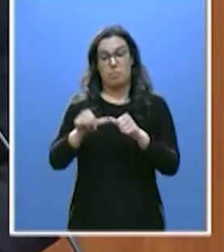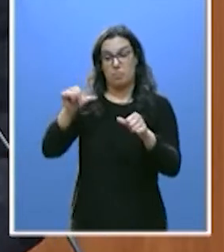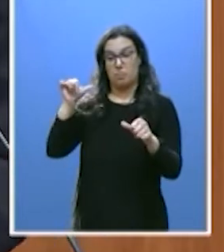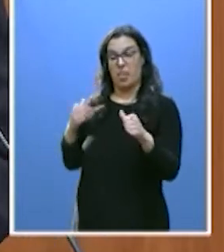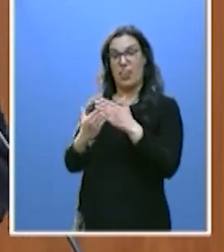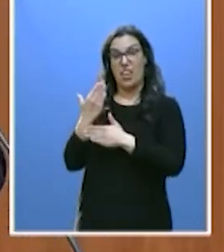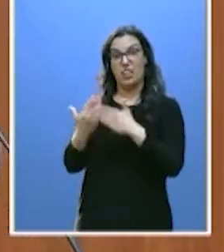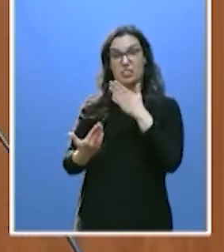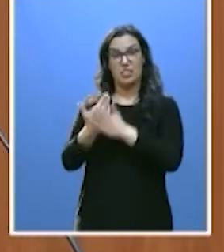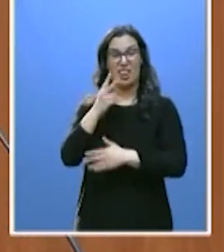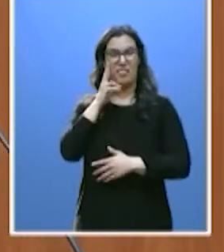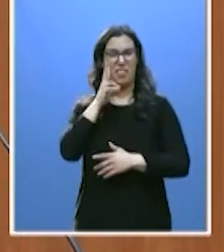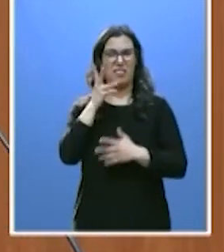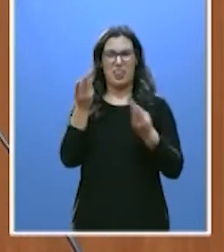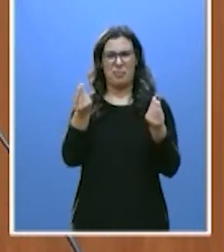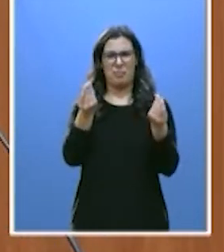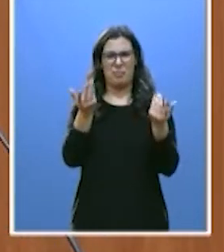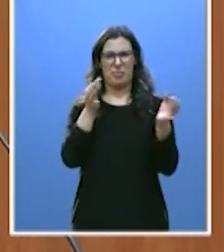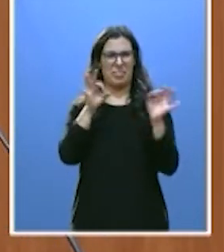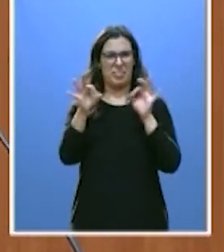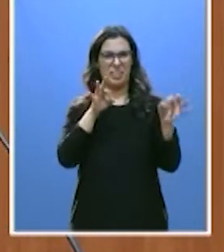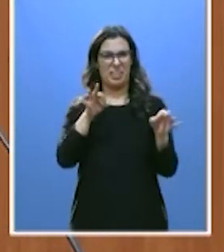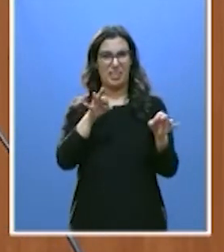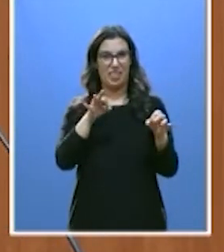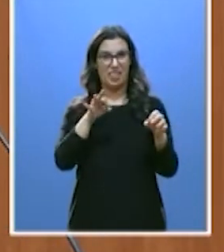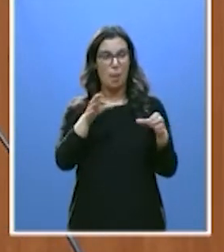no es digno de la historia de su partido.